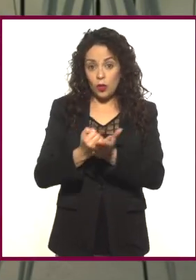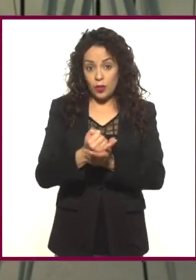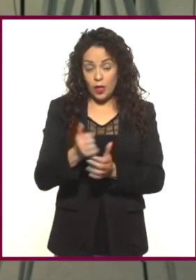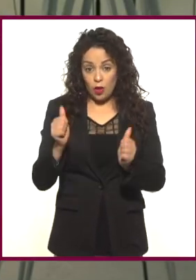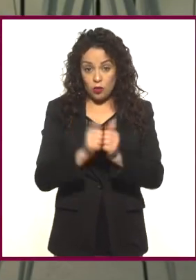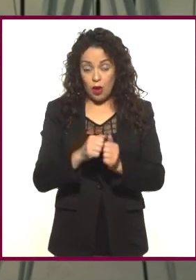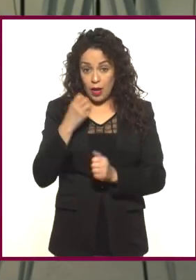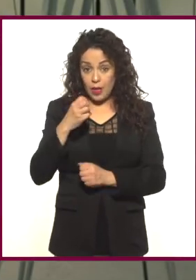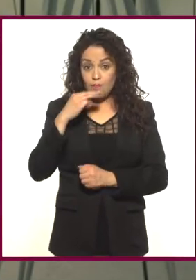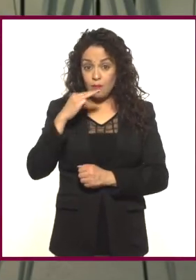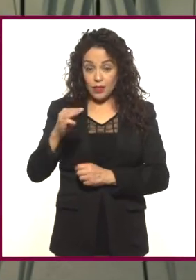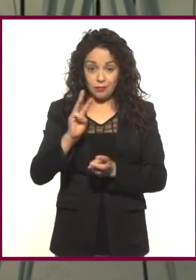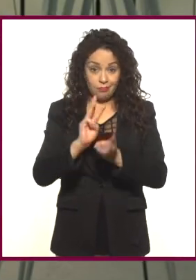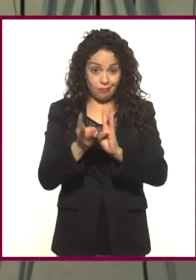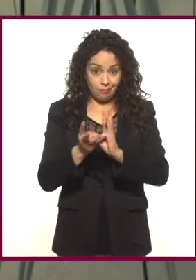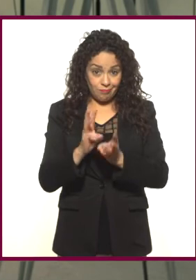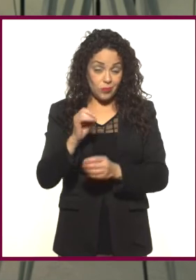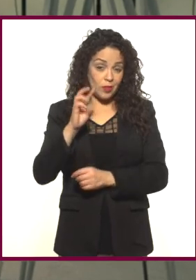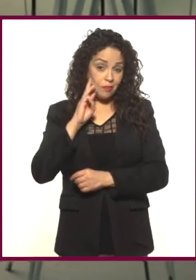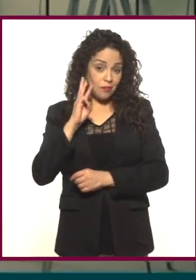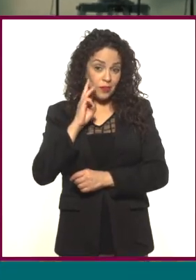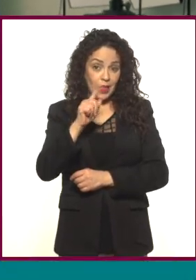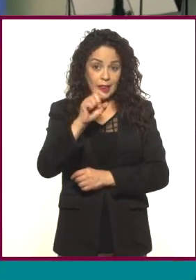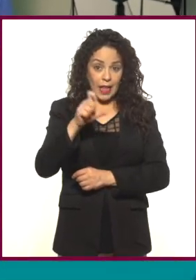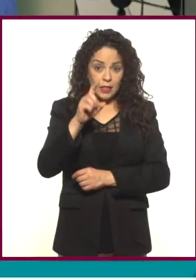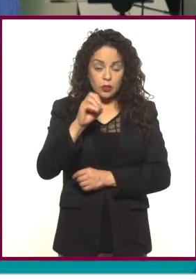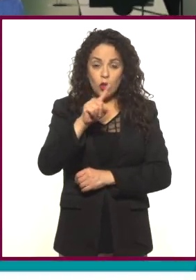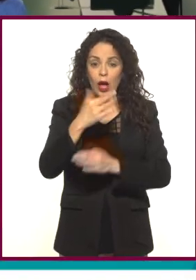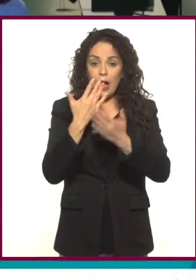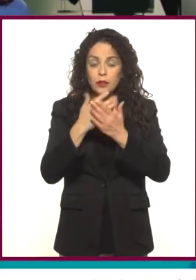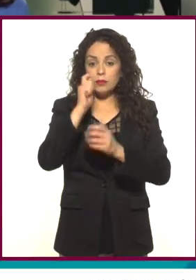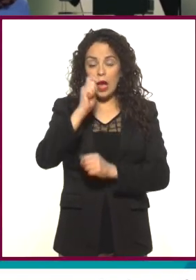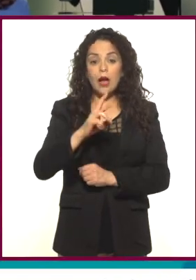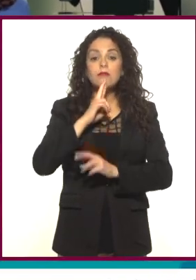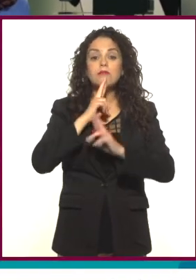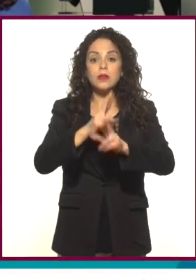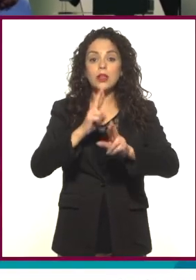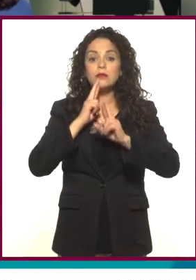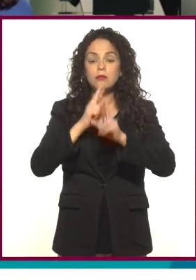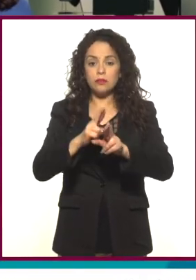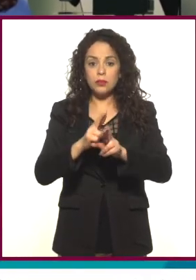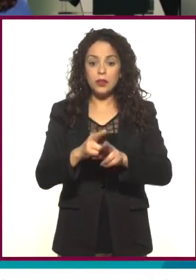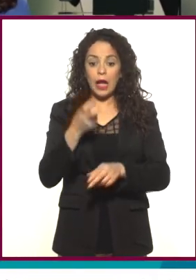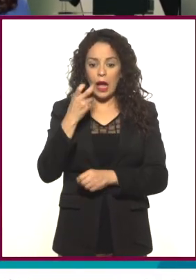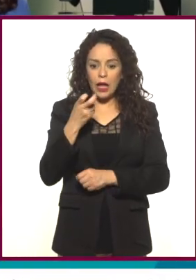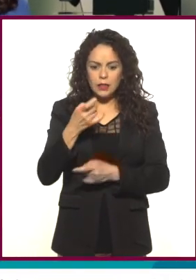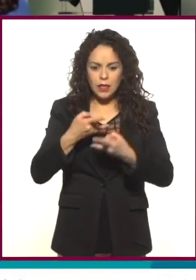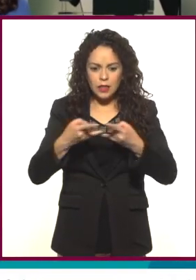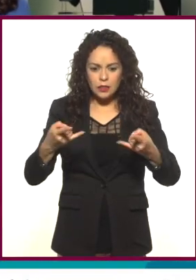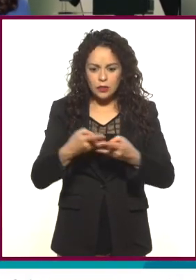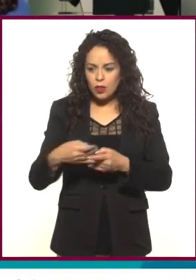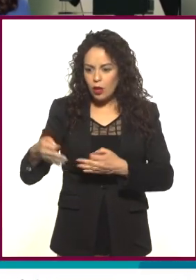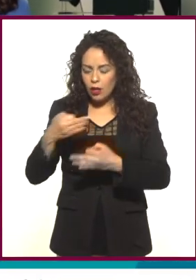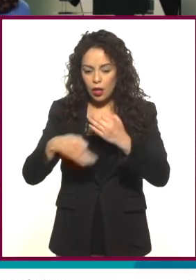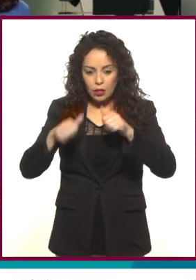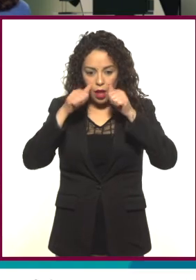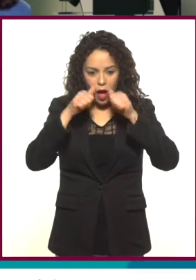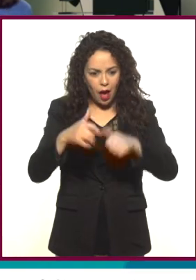mensajes de texto, solo recuerda darle tiempo suficiente a las respuestas. Así generas tensión en la historia.